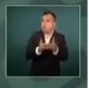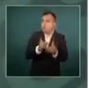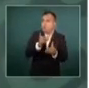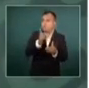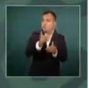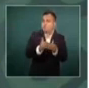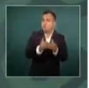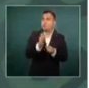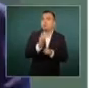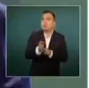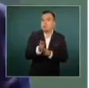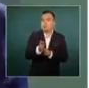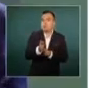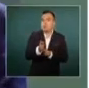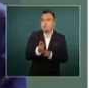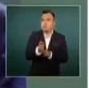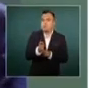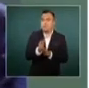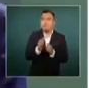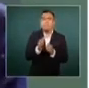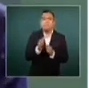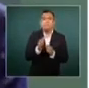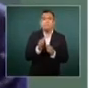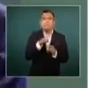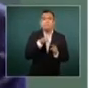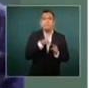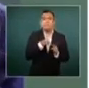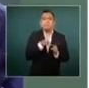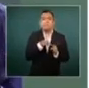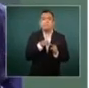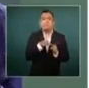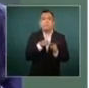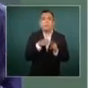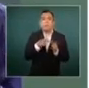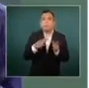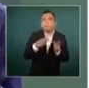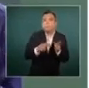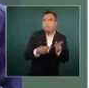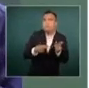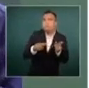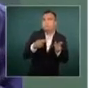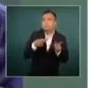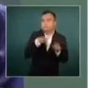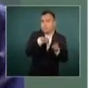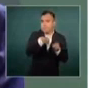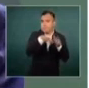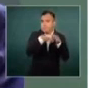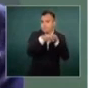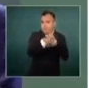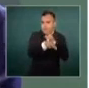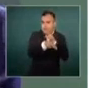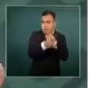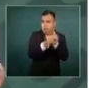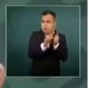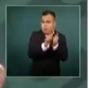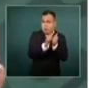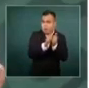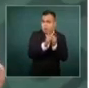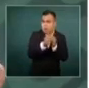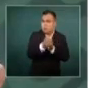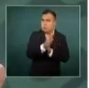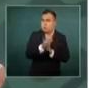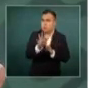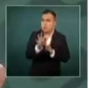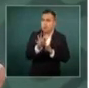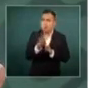trabajos de planeación de la línea 4 que ya están listos escucha este video y pasa la voz debería decir esta mañana junto al presidente de México